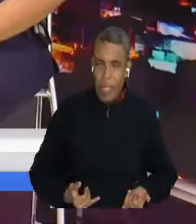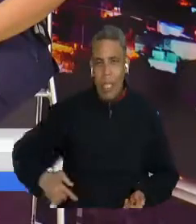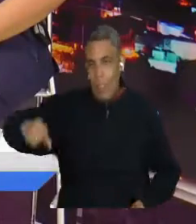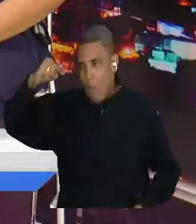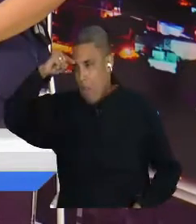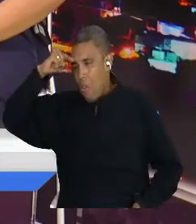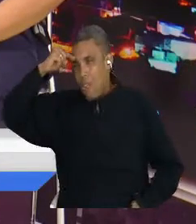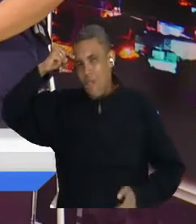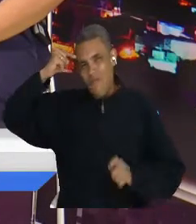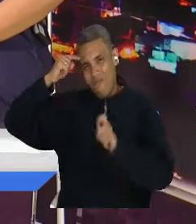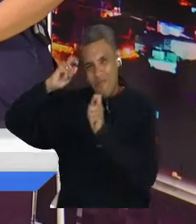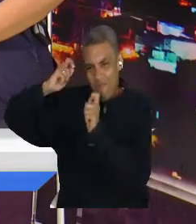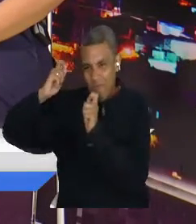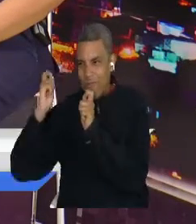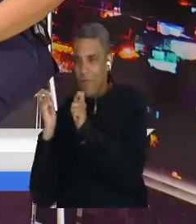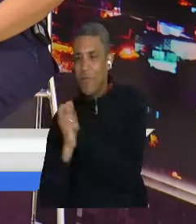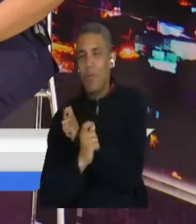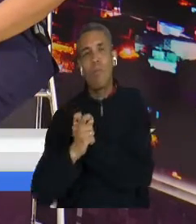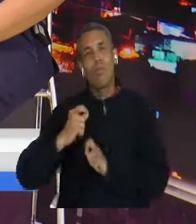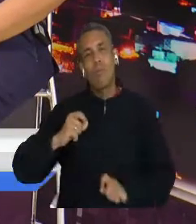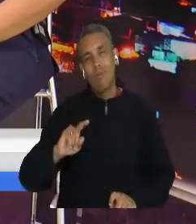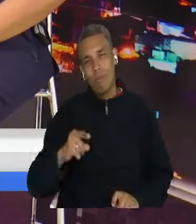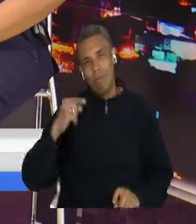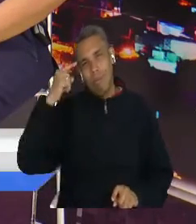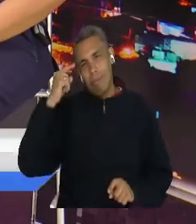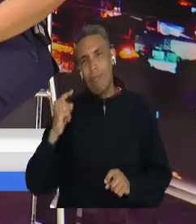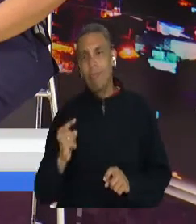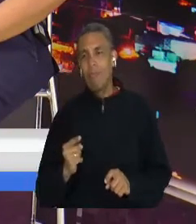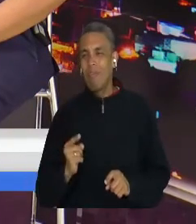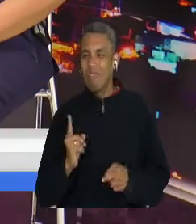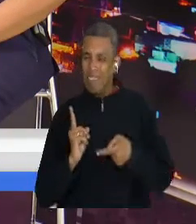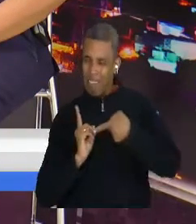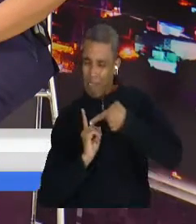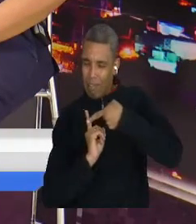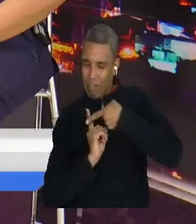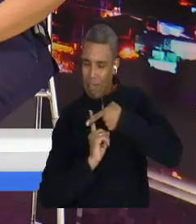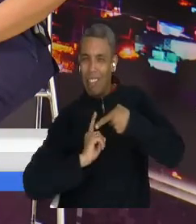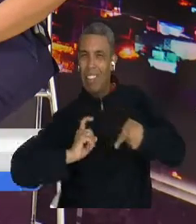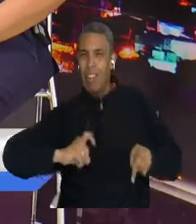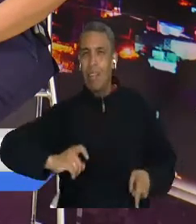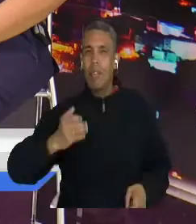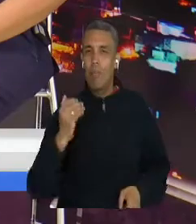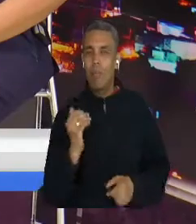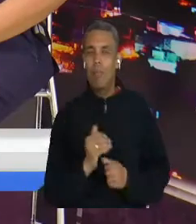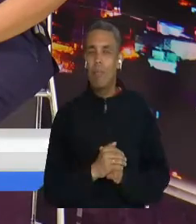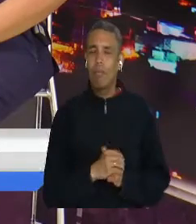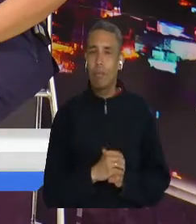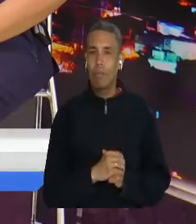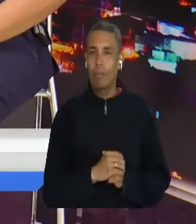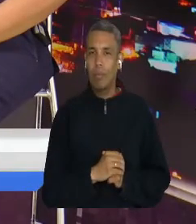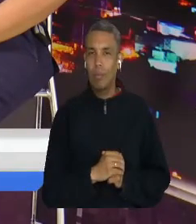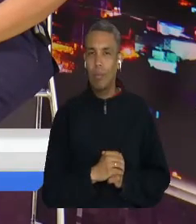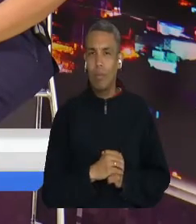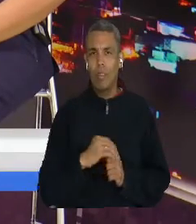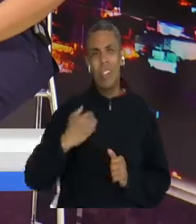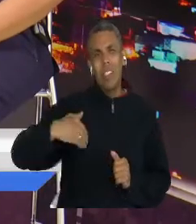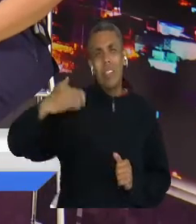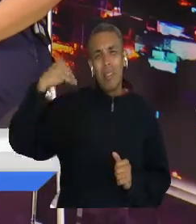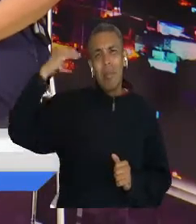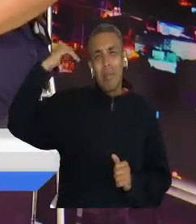Que es, quisiera poderlo mencionar acá, y es dejar de pensar en una industria que se tomó la ciudad